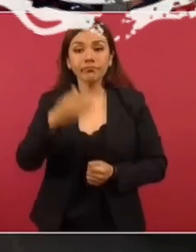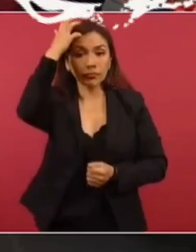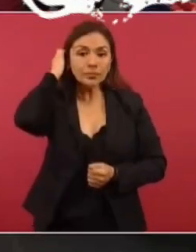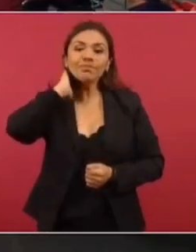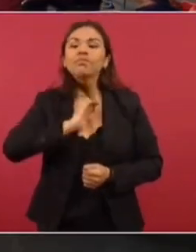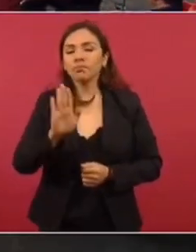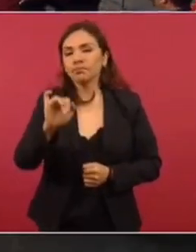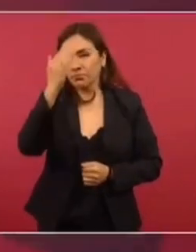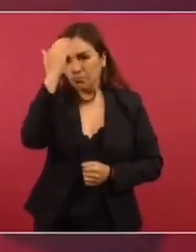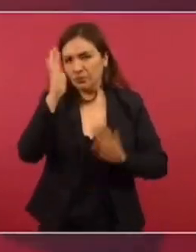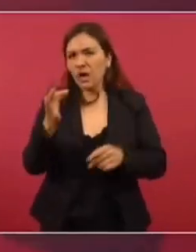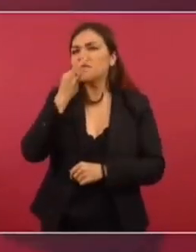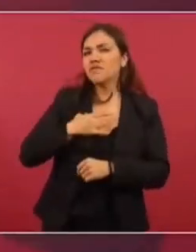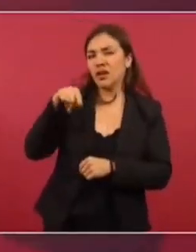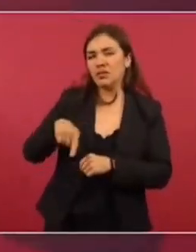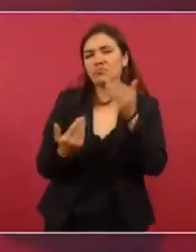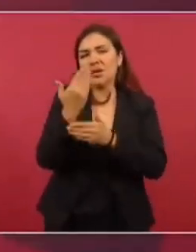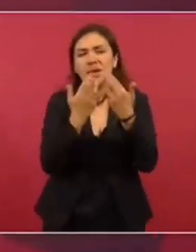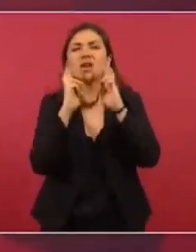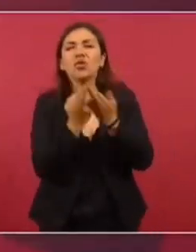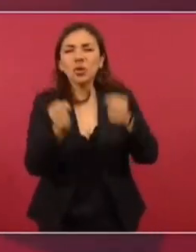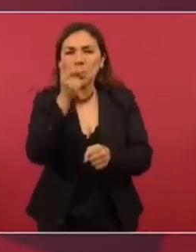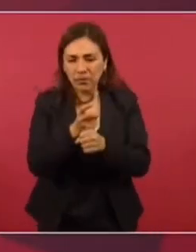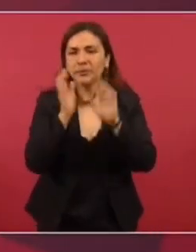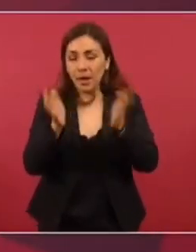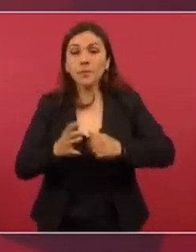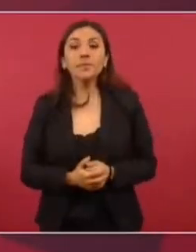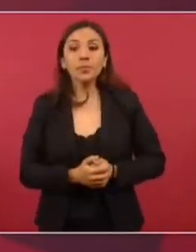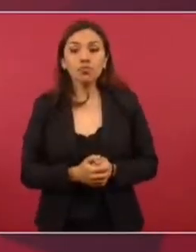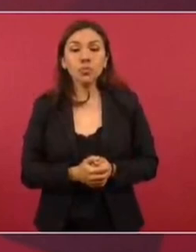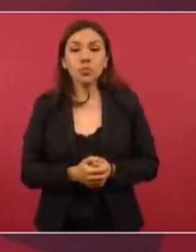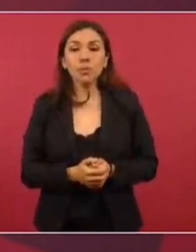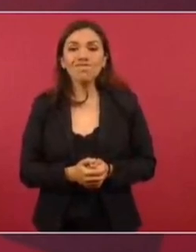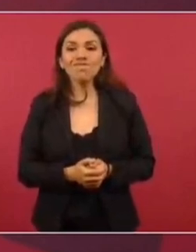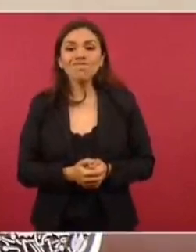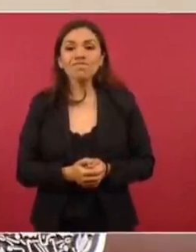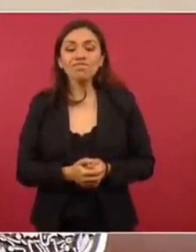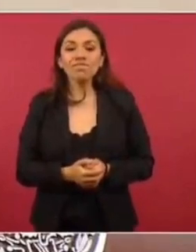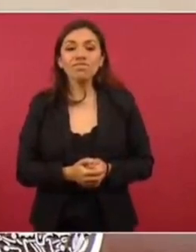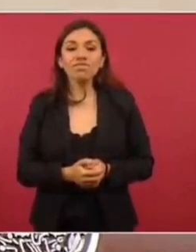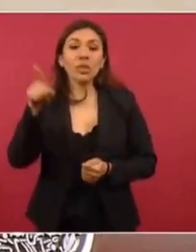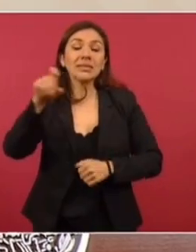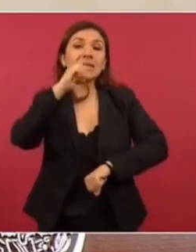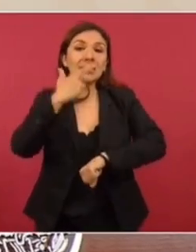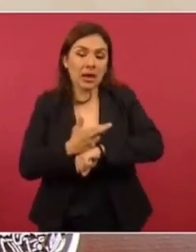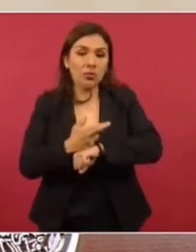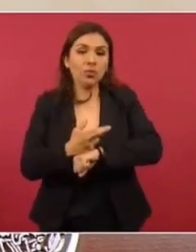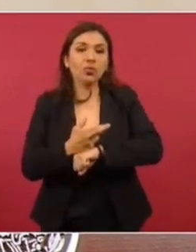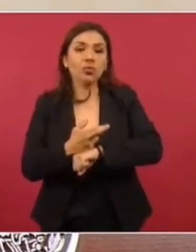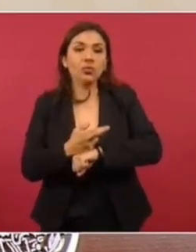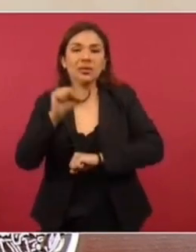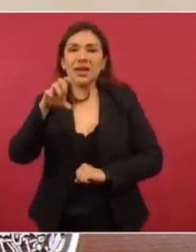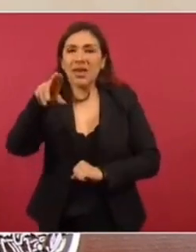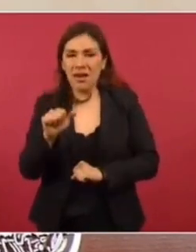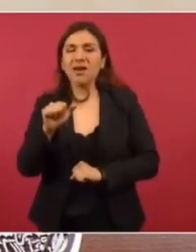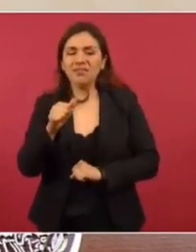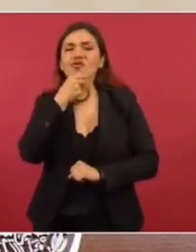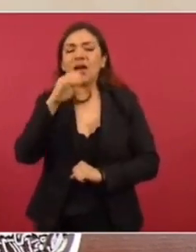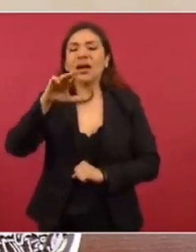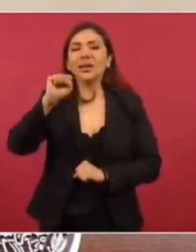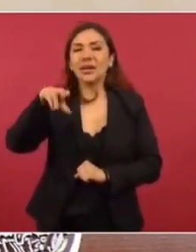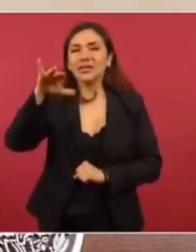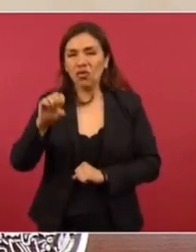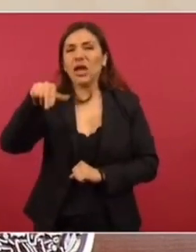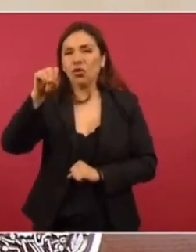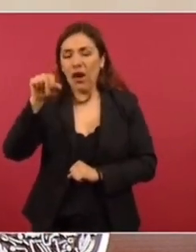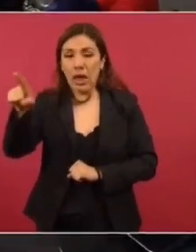Conozco el caso, se nos informó en el Gabinete de Seguridad, y a propuesta del secretario de la Defensa, el Cresencio Sandoval